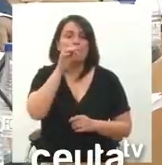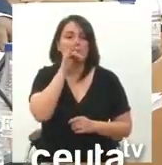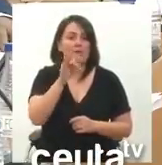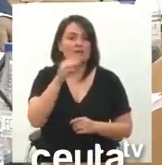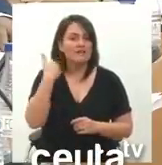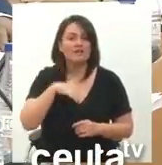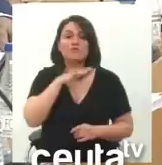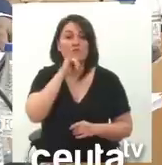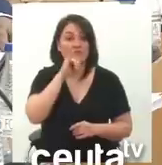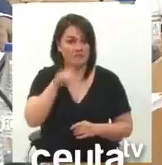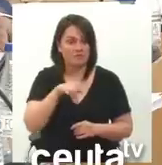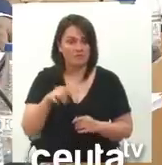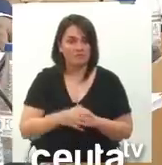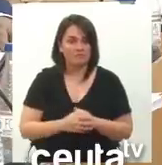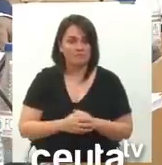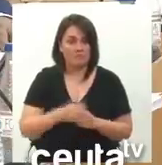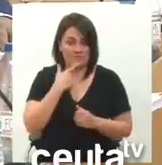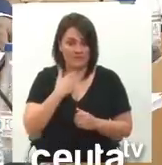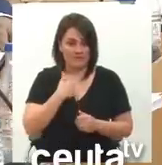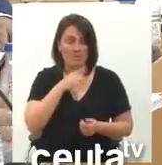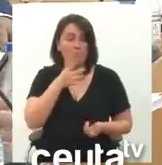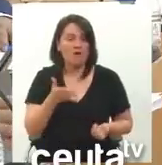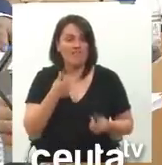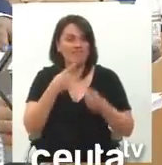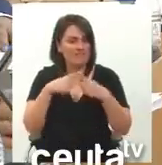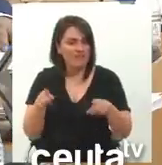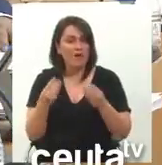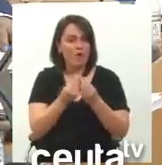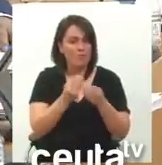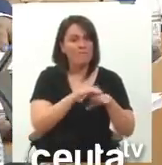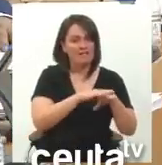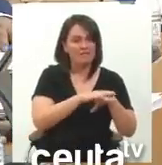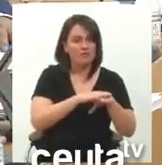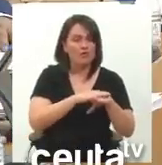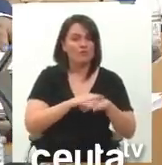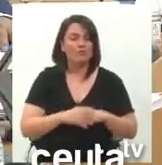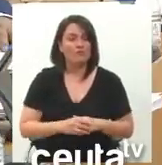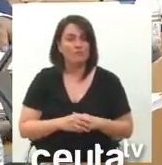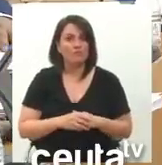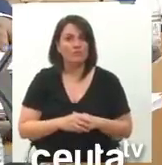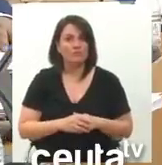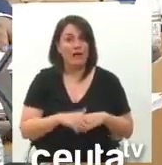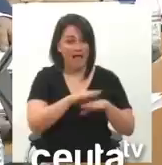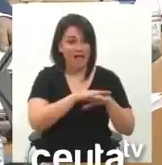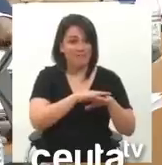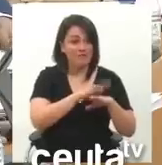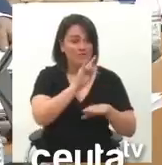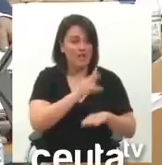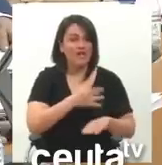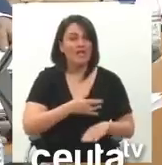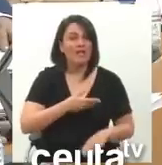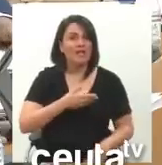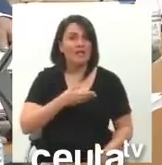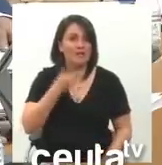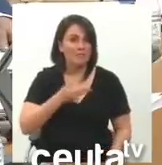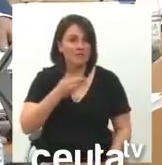Dígame, ¿por qué esa diferencia con Feijó? ¿Es porque a Feijó le importa el país y a usted le importa que no le monten una